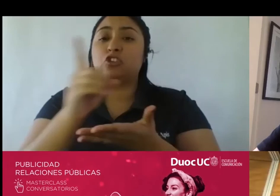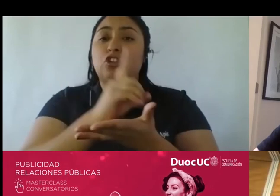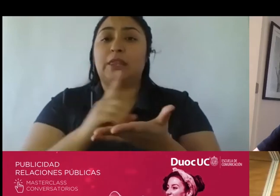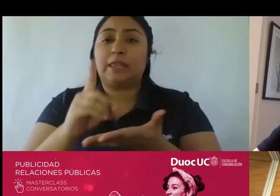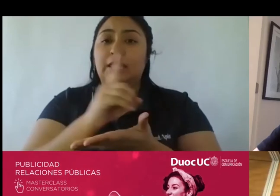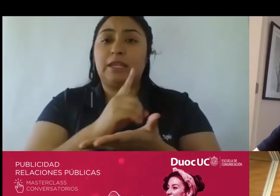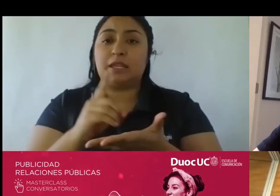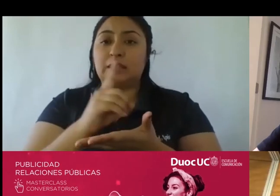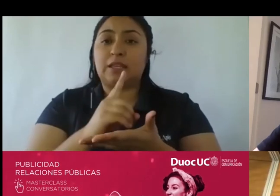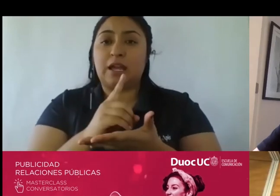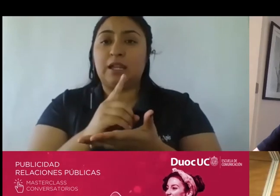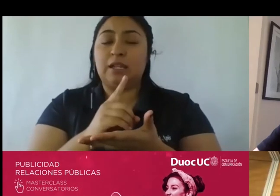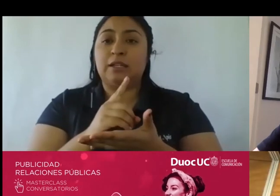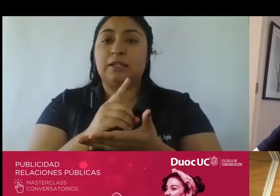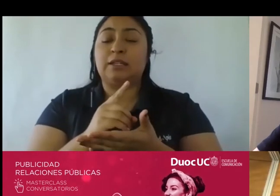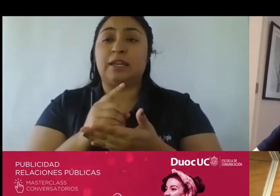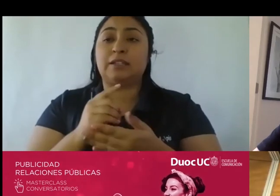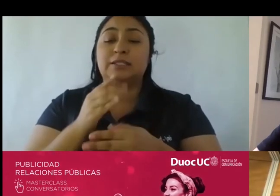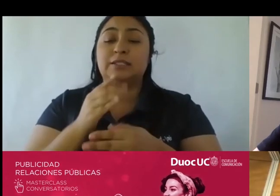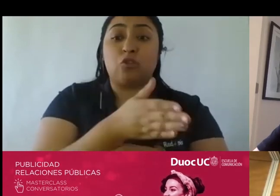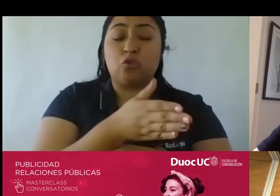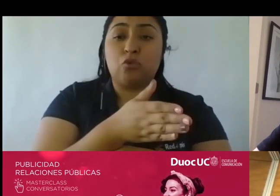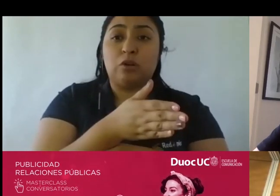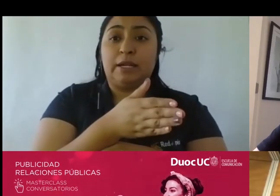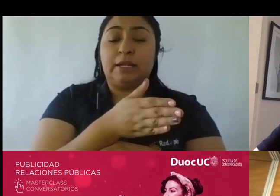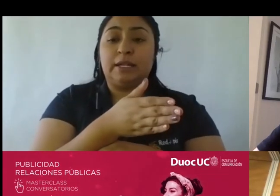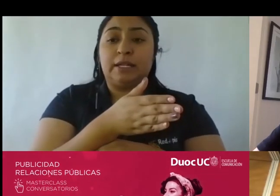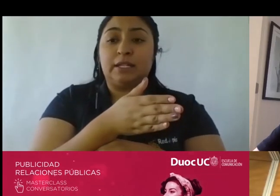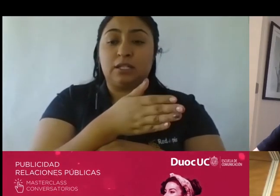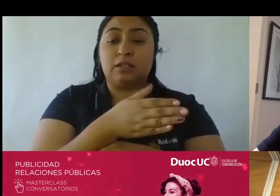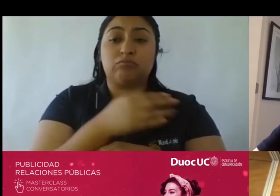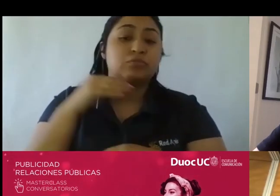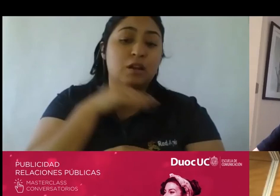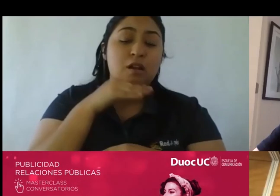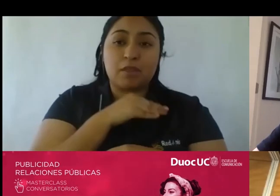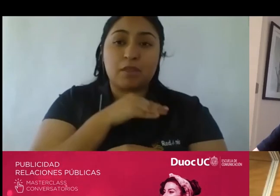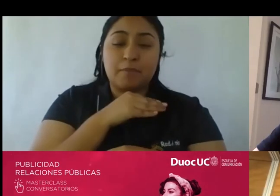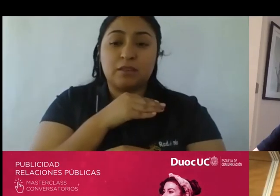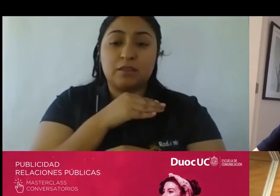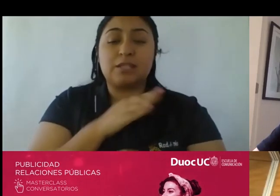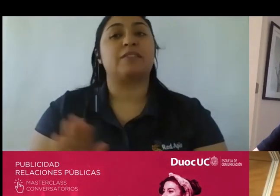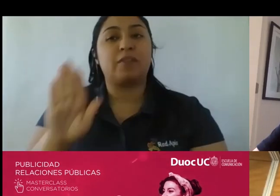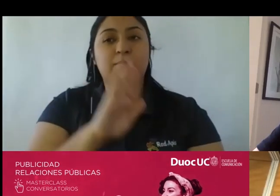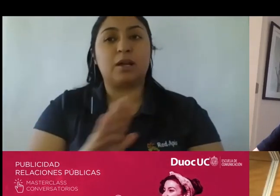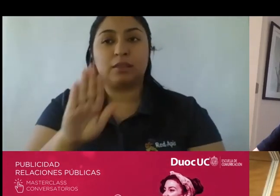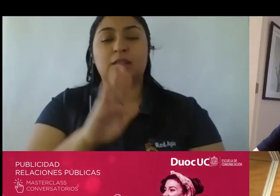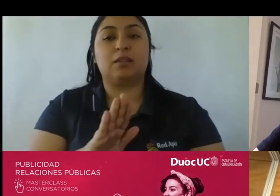como decías tú llegó y llegó efectivamente para quedarse este cambio